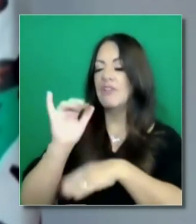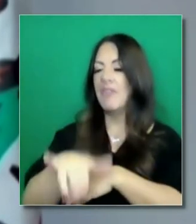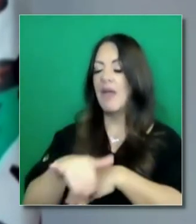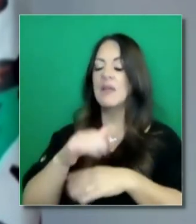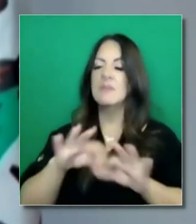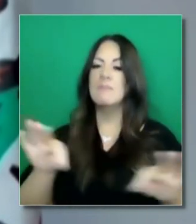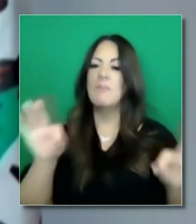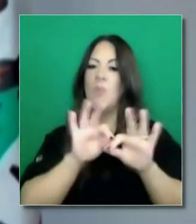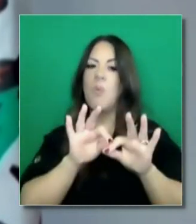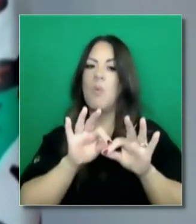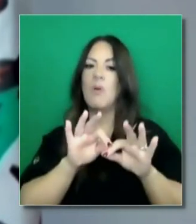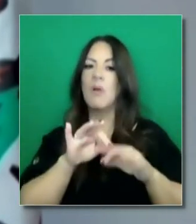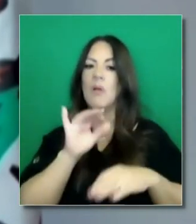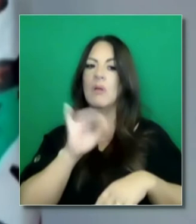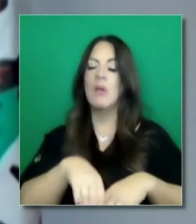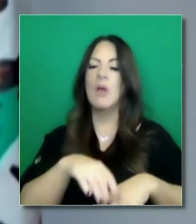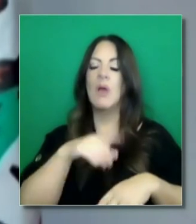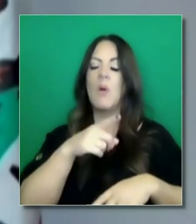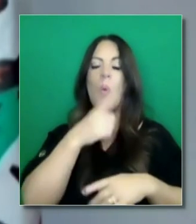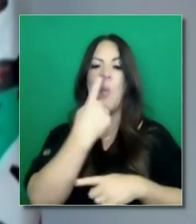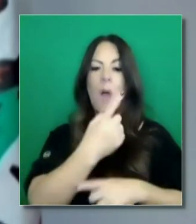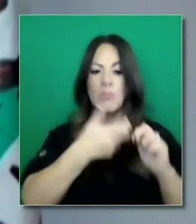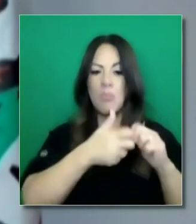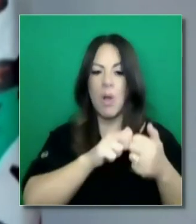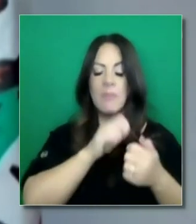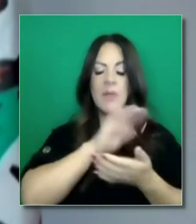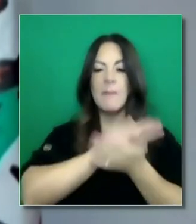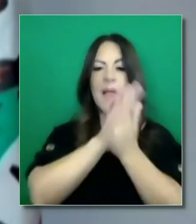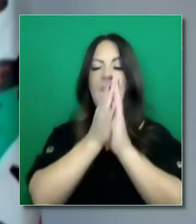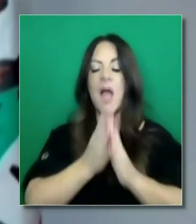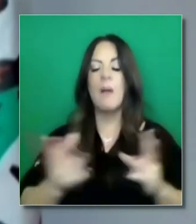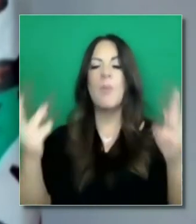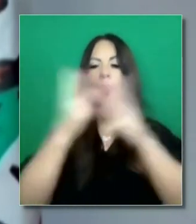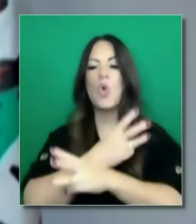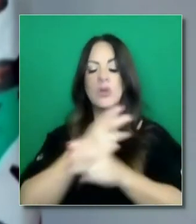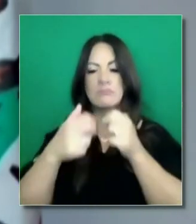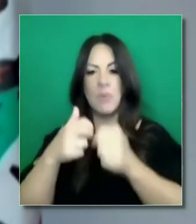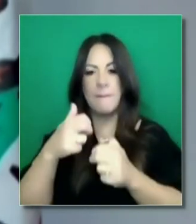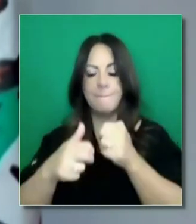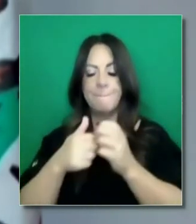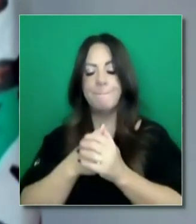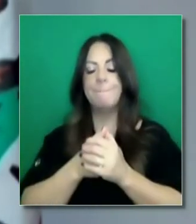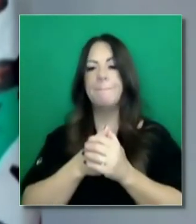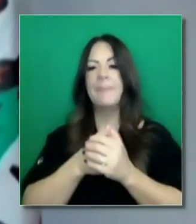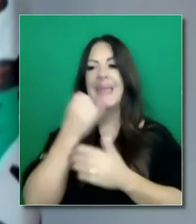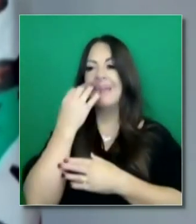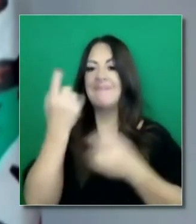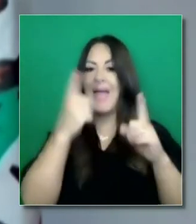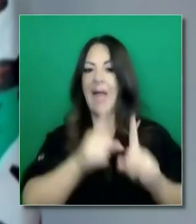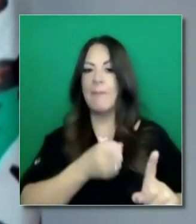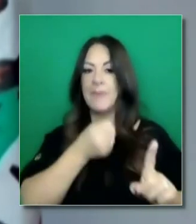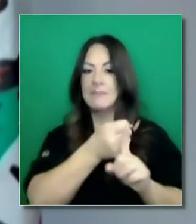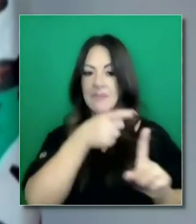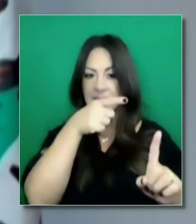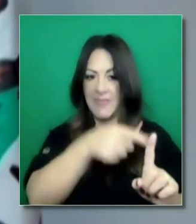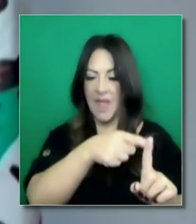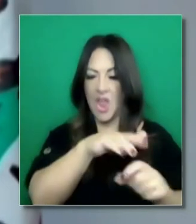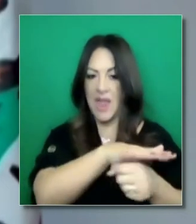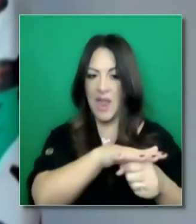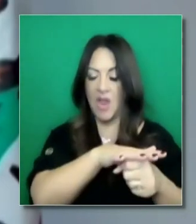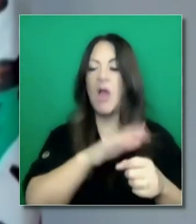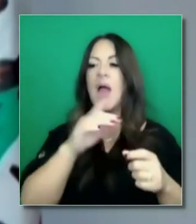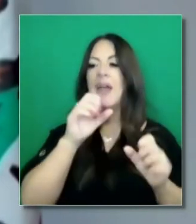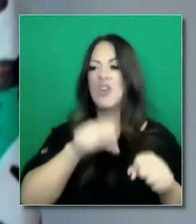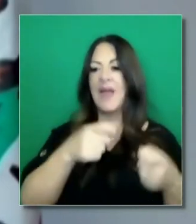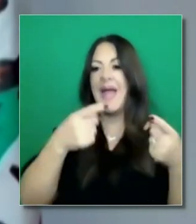estado trabajando muy duro para que un problema no resulte en otros, porque sabemos que si sucedió en un lugar